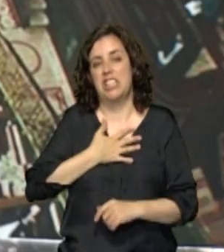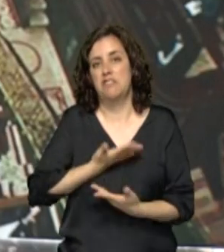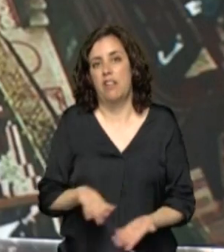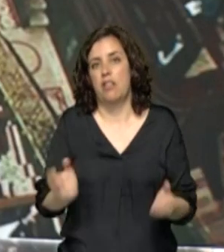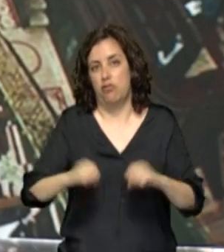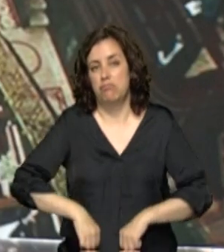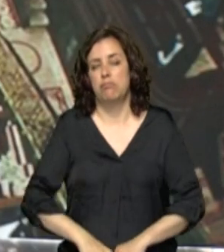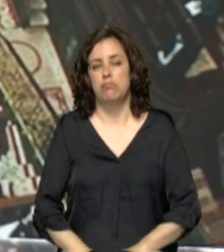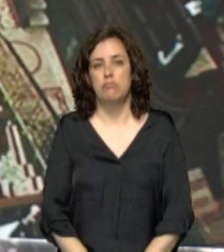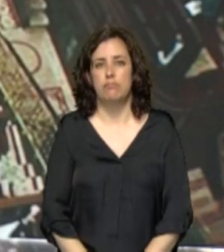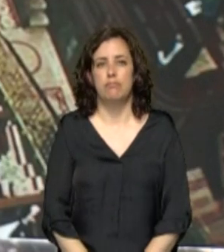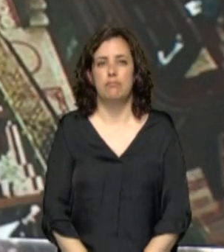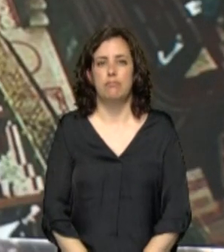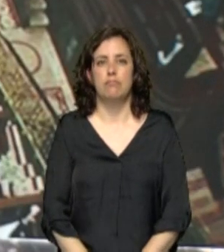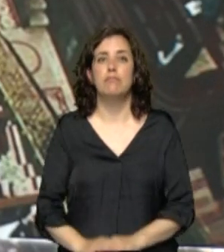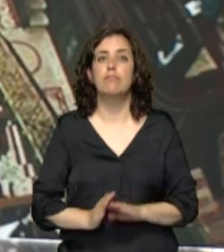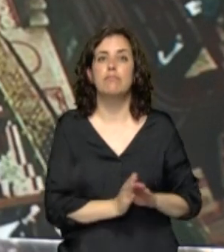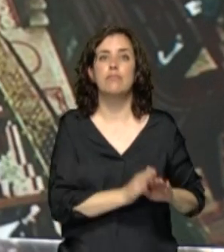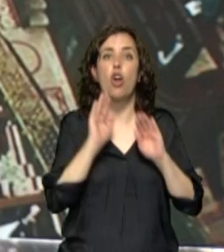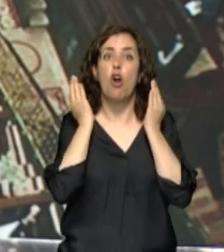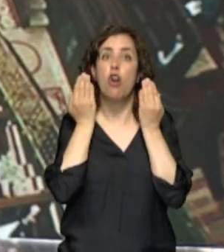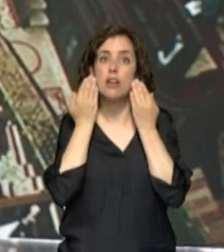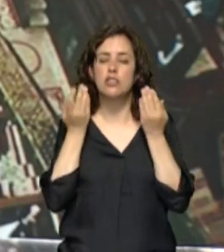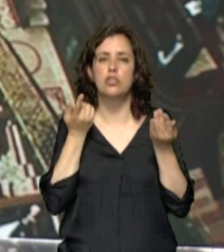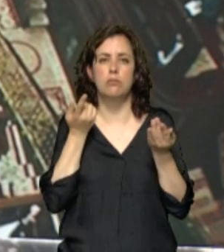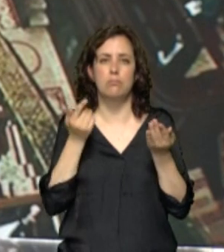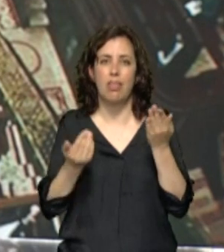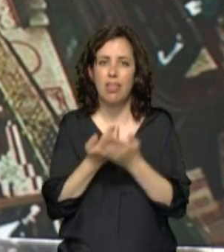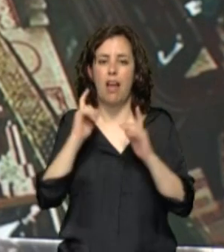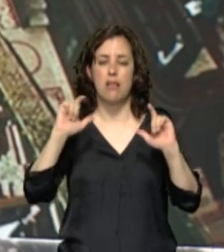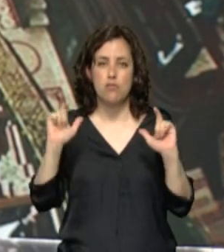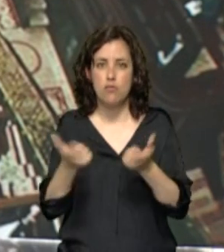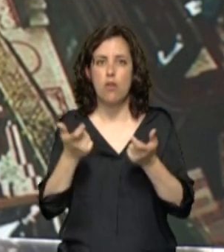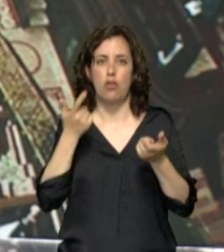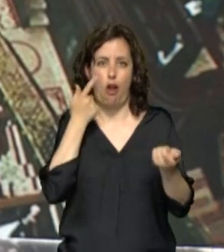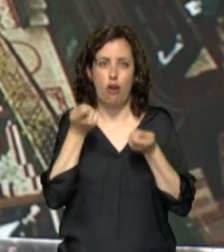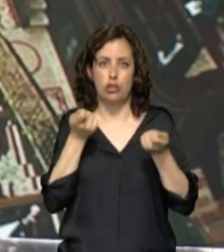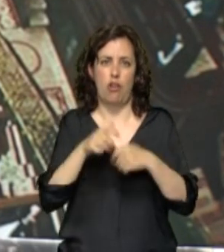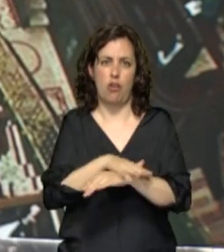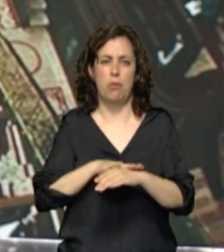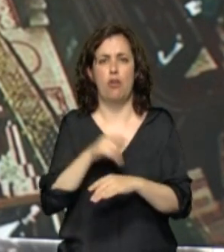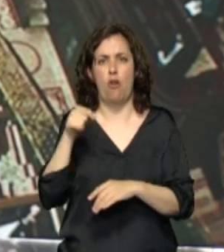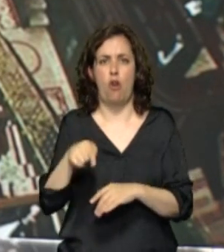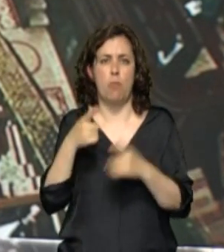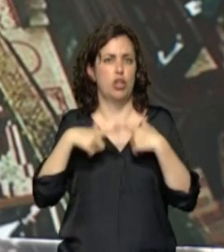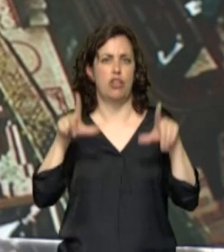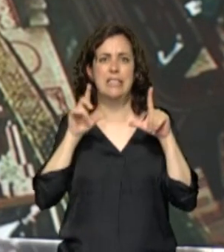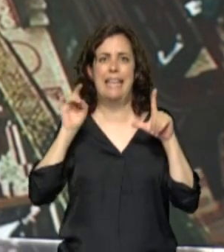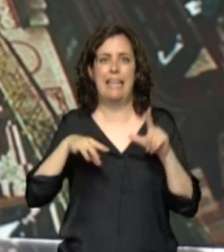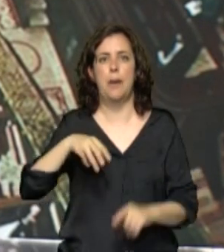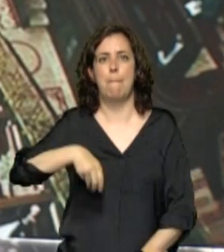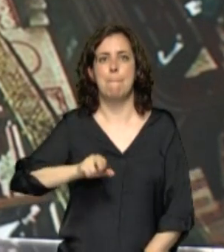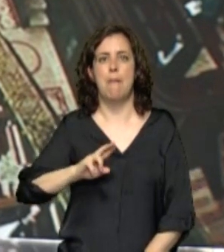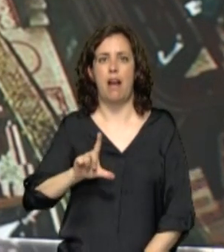Bueno, esto es Navarra, pero en el Congreso, la sesión de control al Gobierno ha estado protagonizada hoy por el ministro del Interior, Fernando Grande Marlaska.